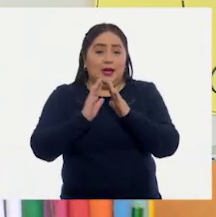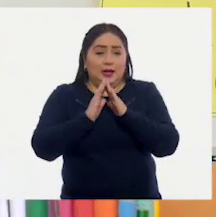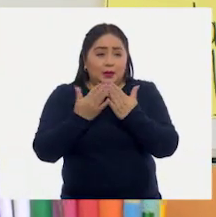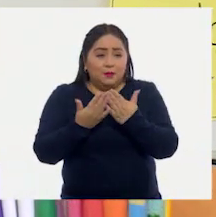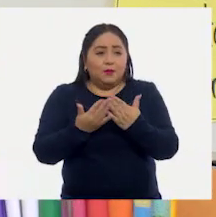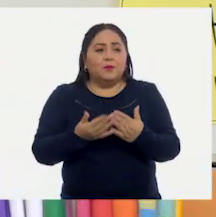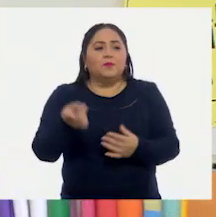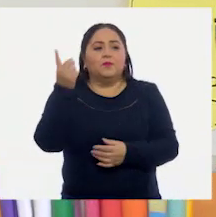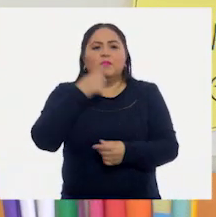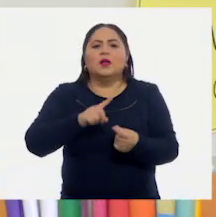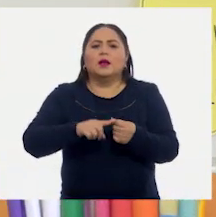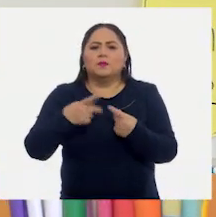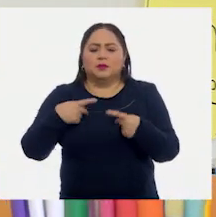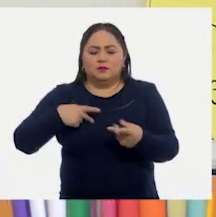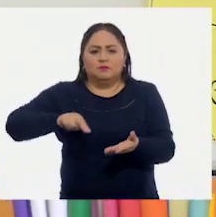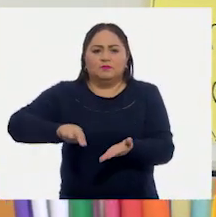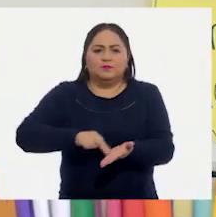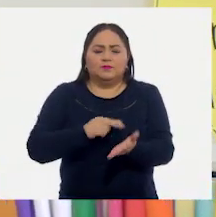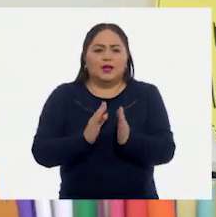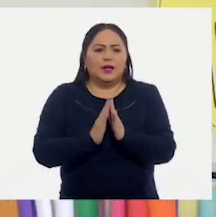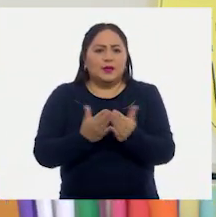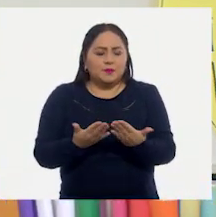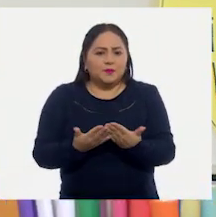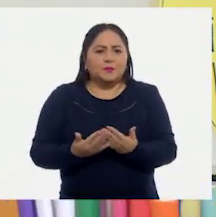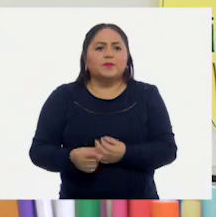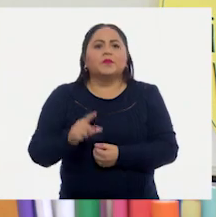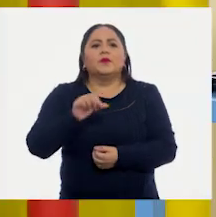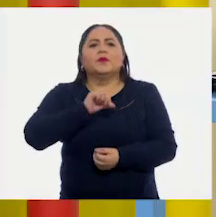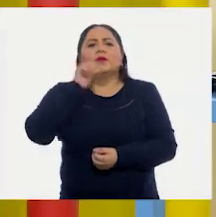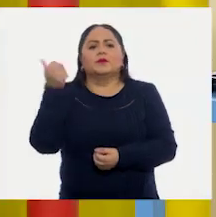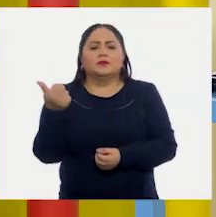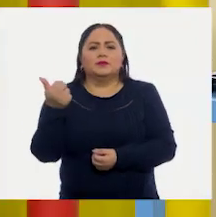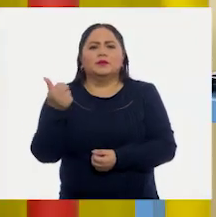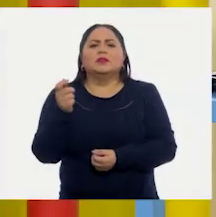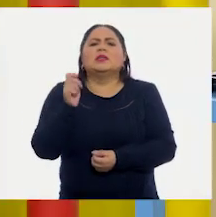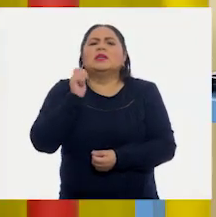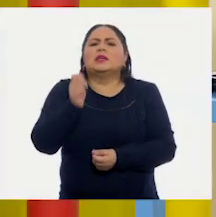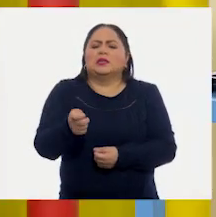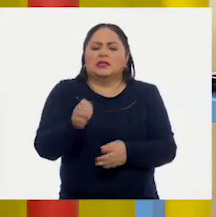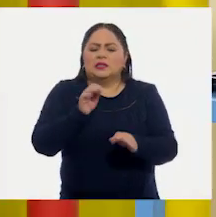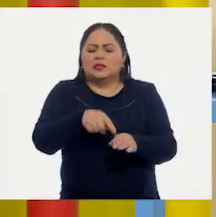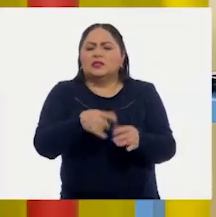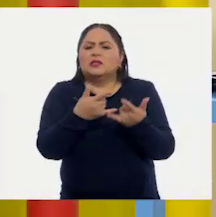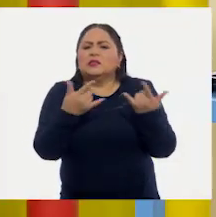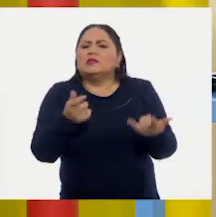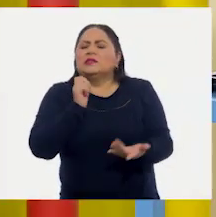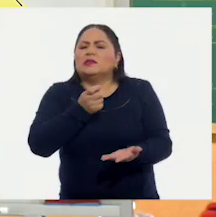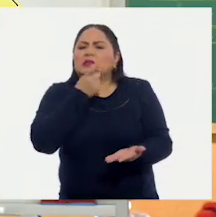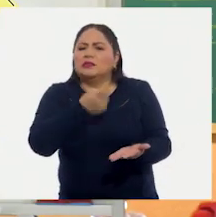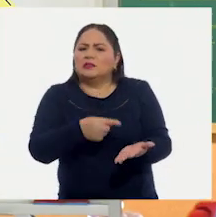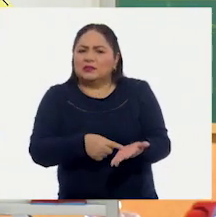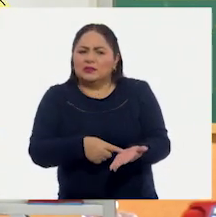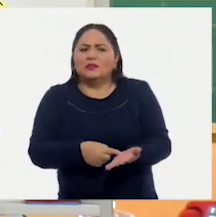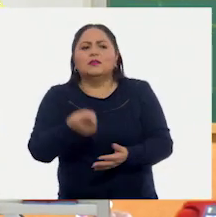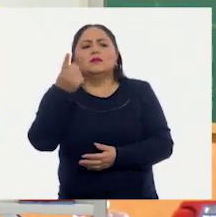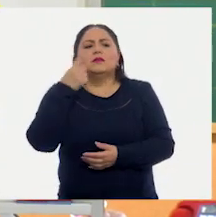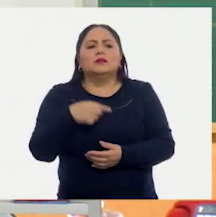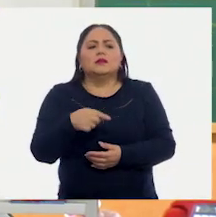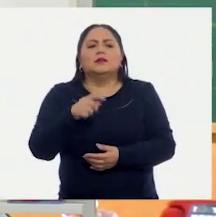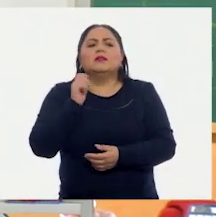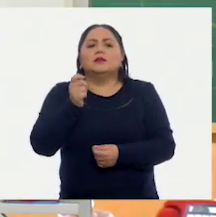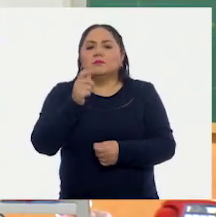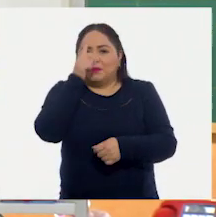Sí. Autor del libro. Ajá. ¿De qué trata? ¿De qué trata? Y